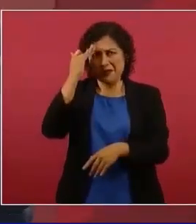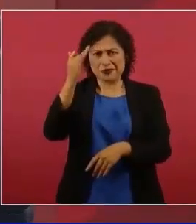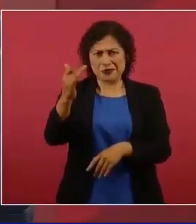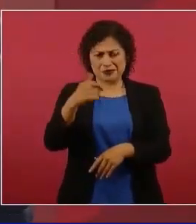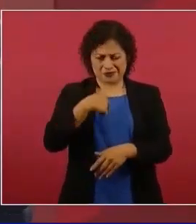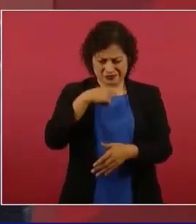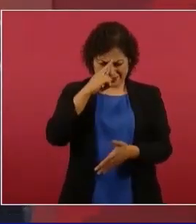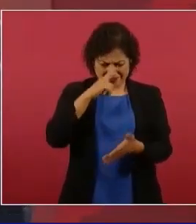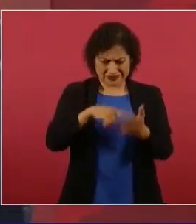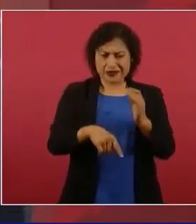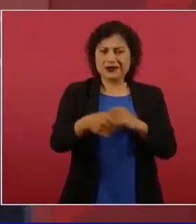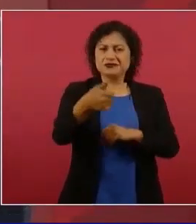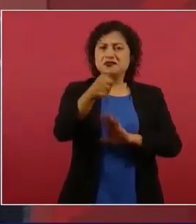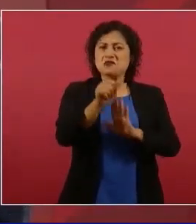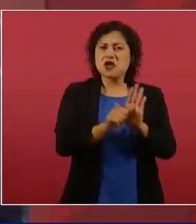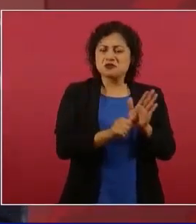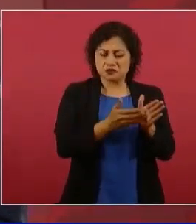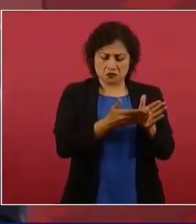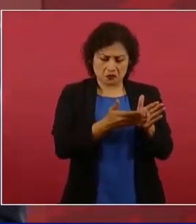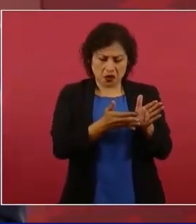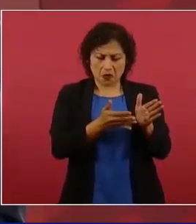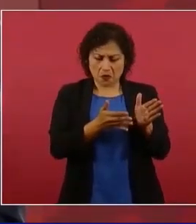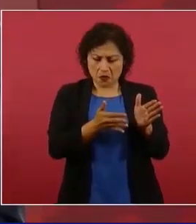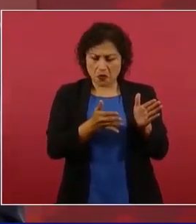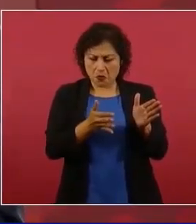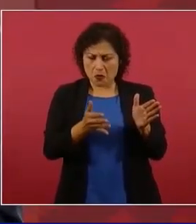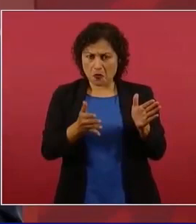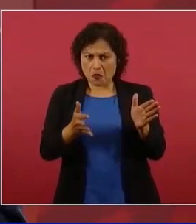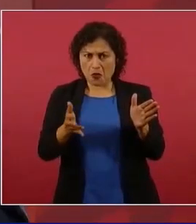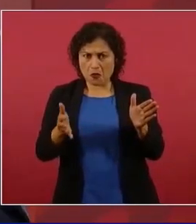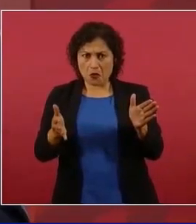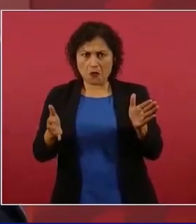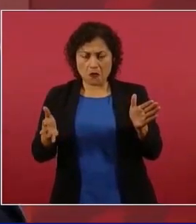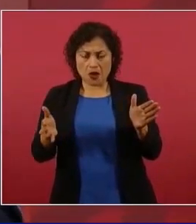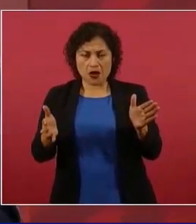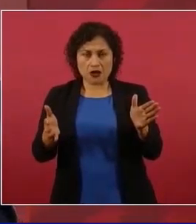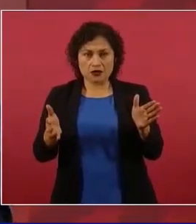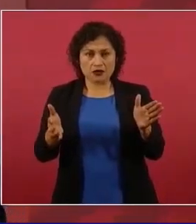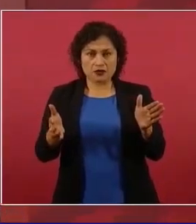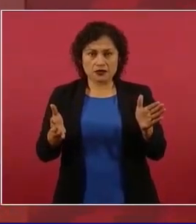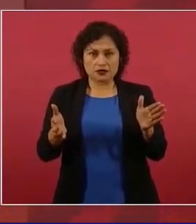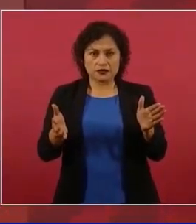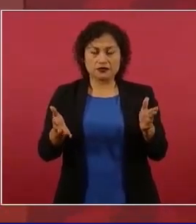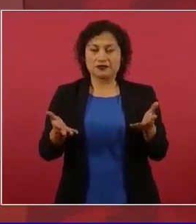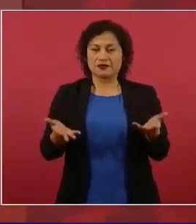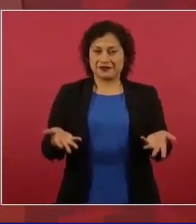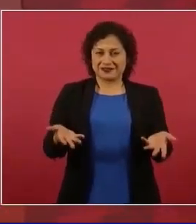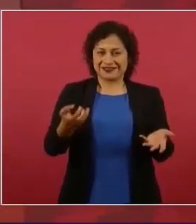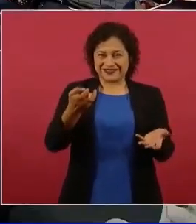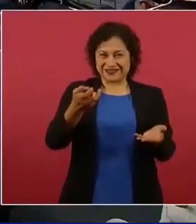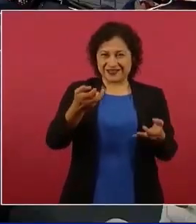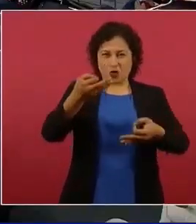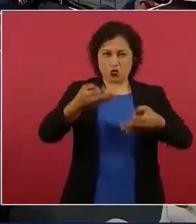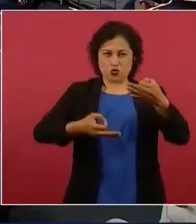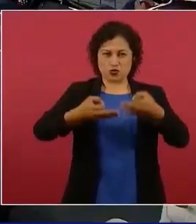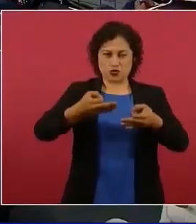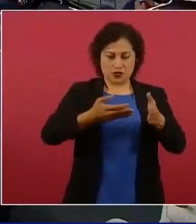o sea, el proceso judicial